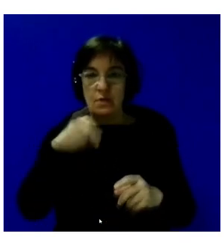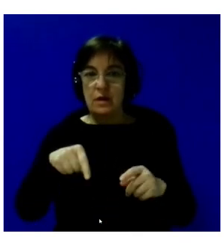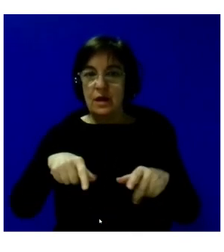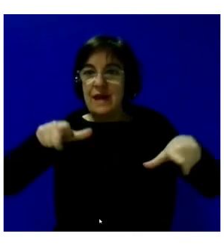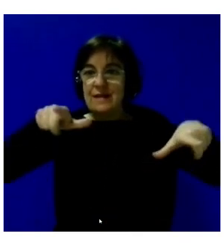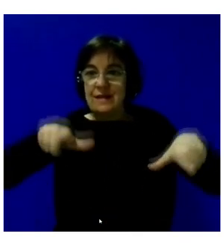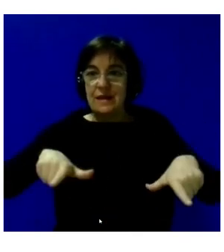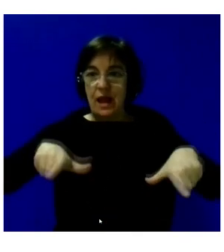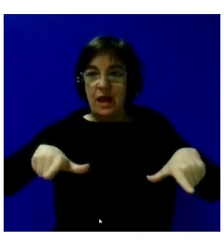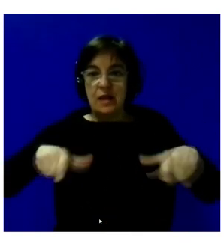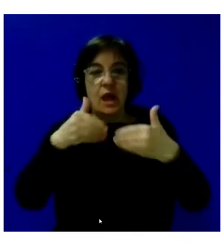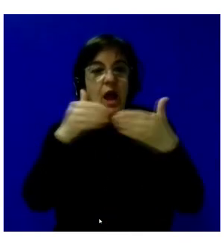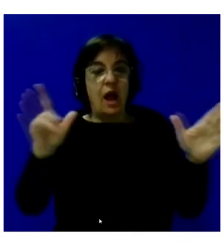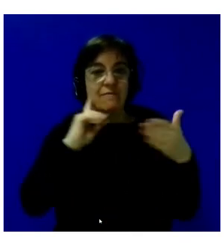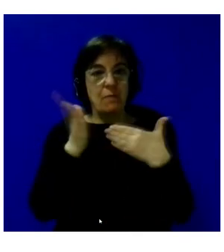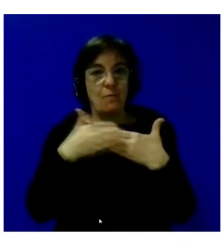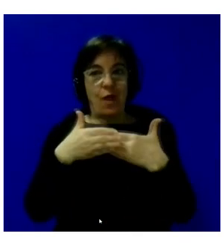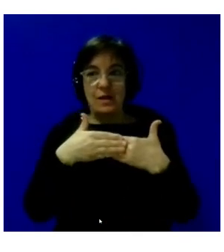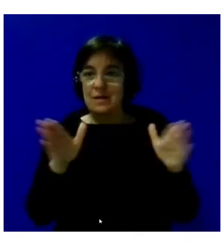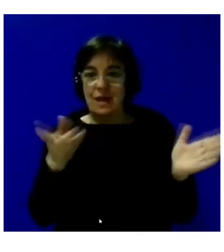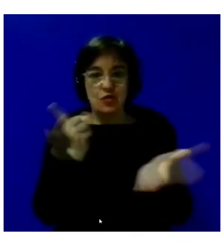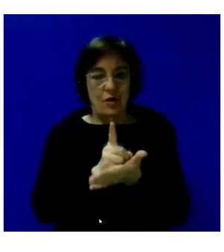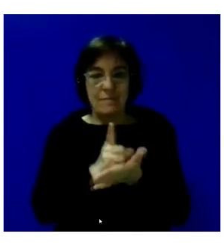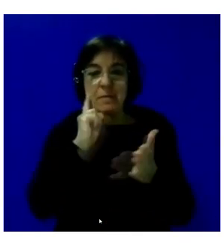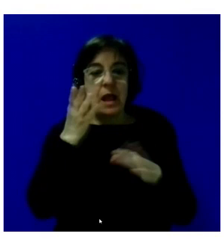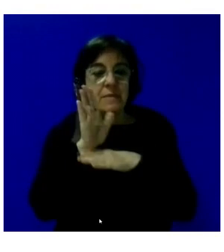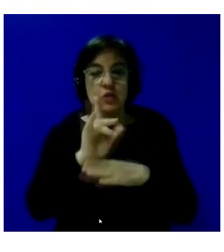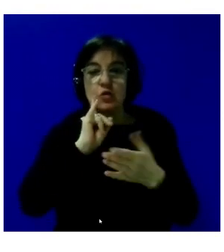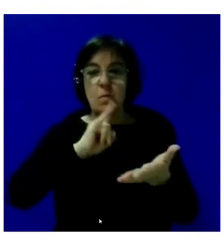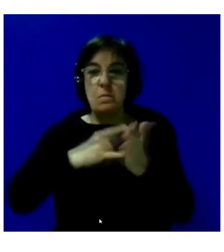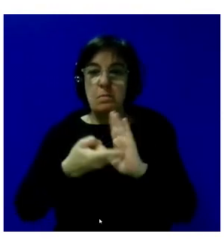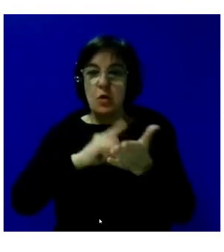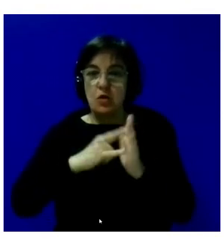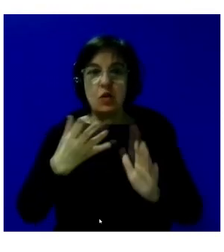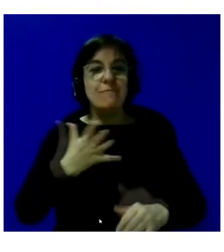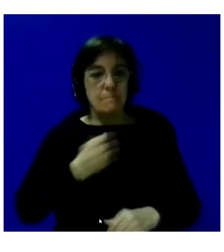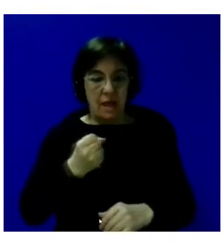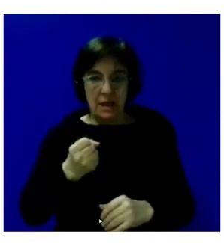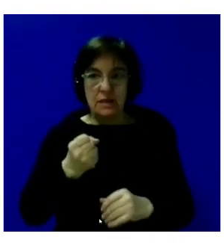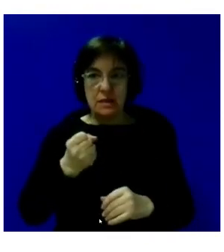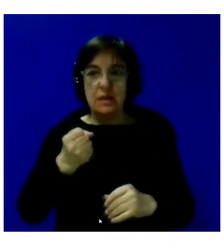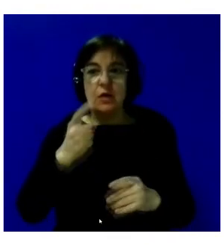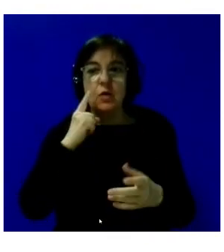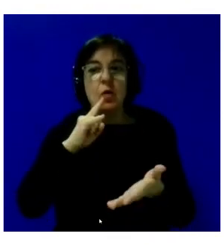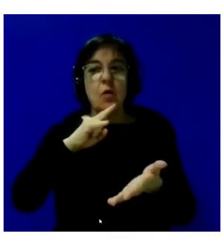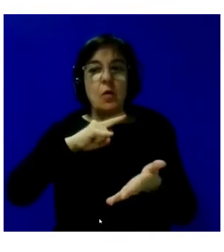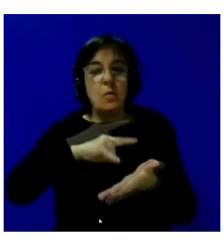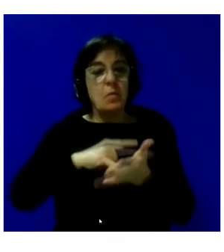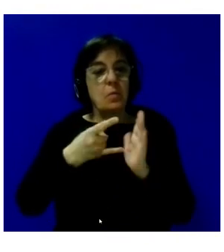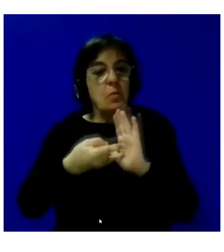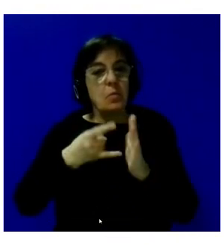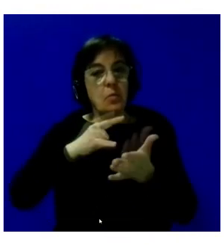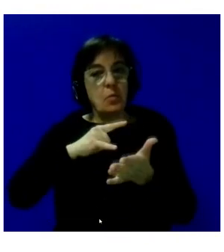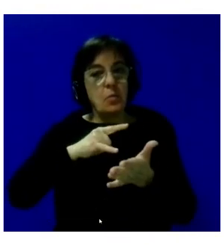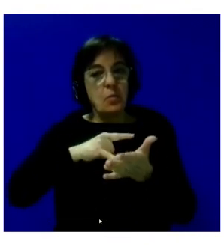que hoy abre sus puertas para presentar un proyecto valiente. Un proyecto que, en definitiva,